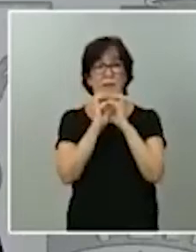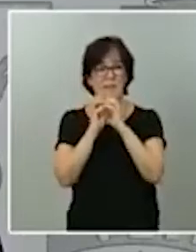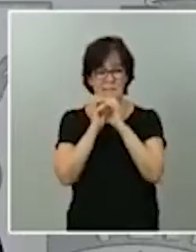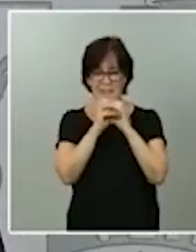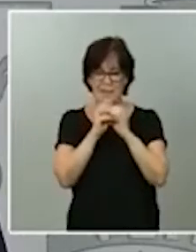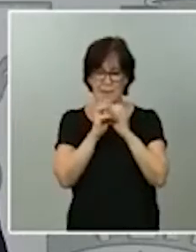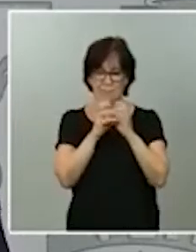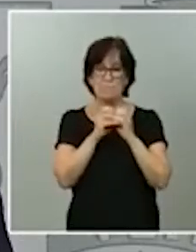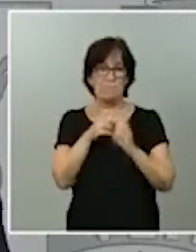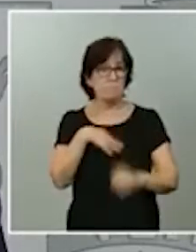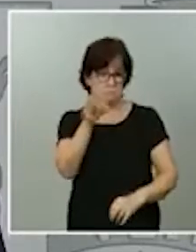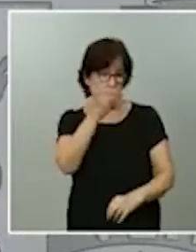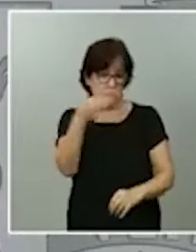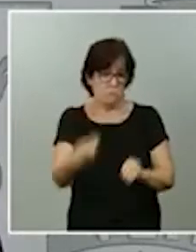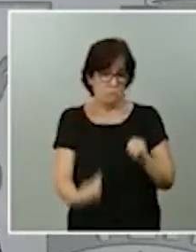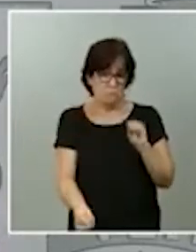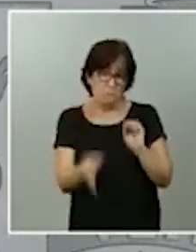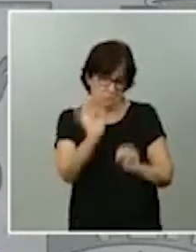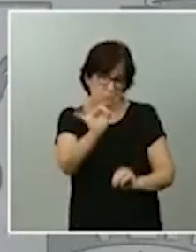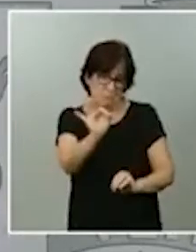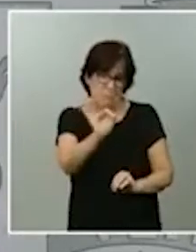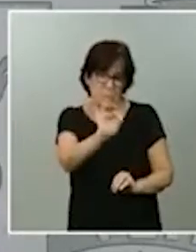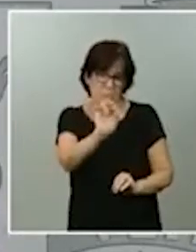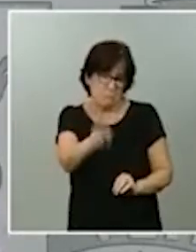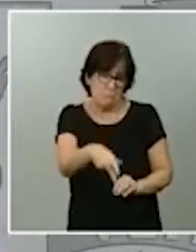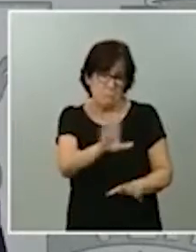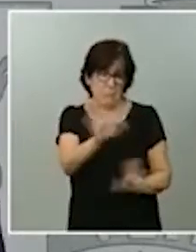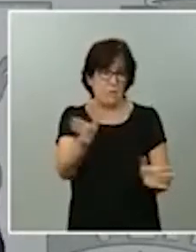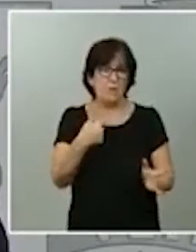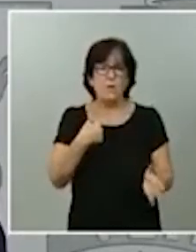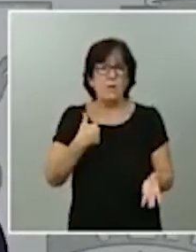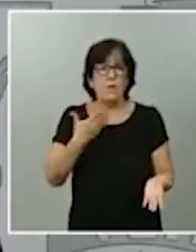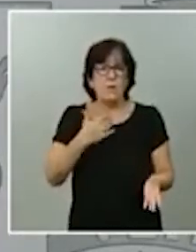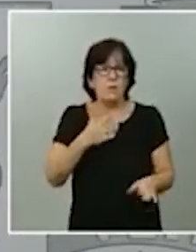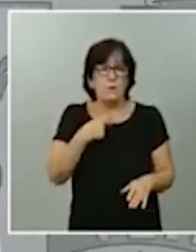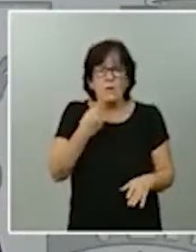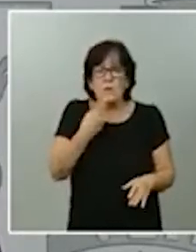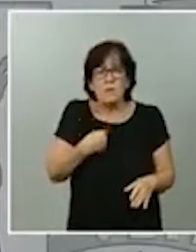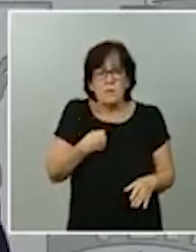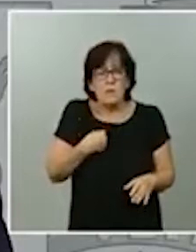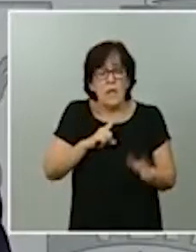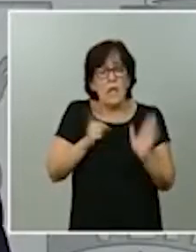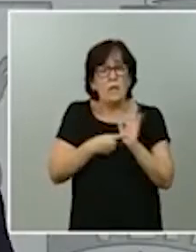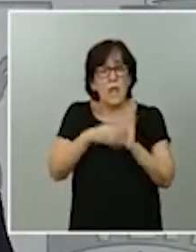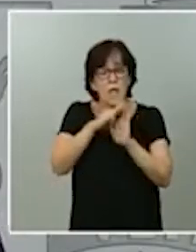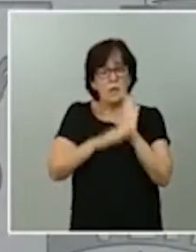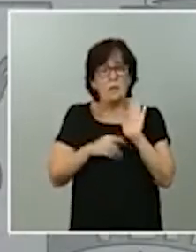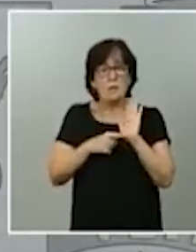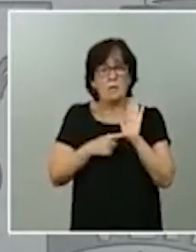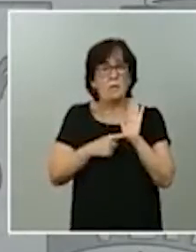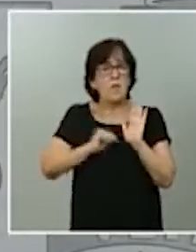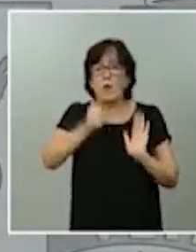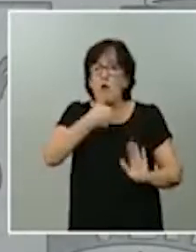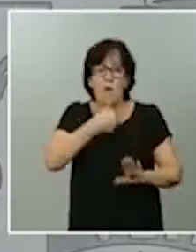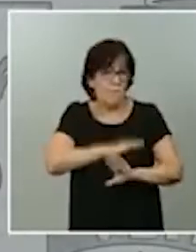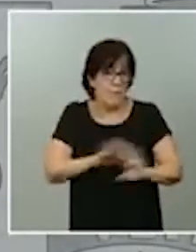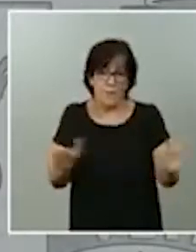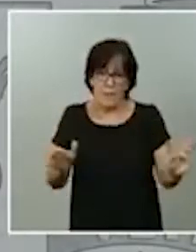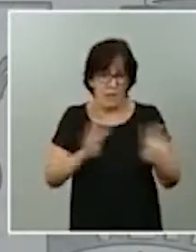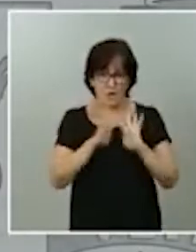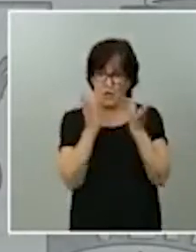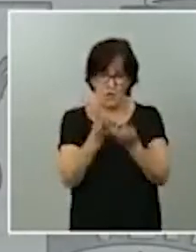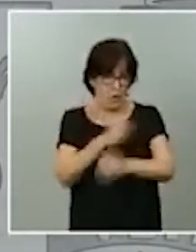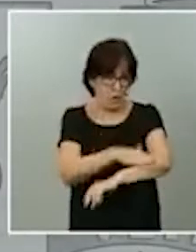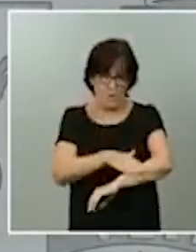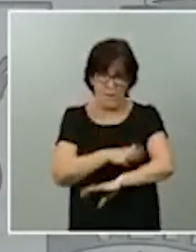usted, acierta usted. No voy a cumplir lo que mandata la ley y es evidentemente la confidencialidad. Sí le diré una cosa, cuando